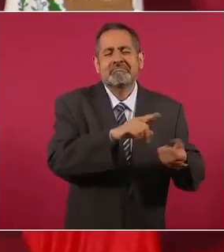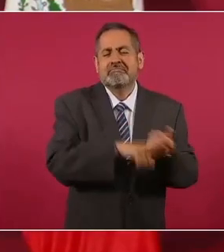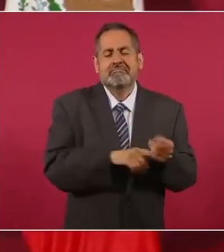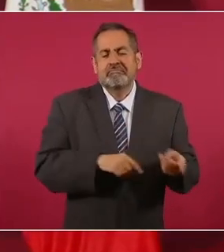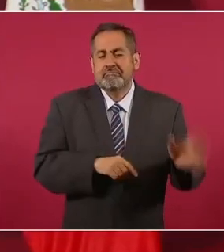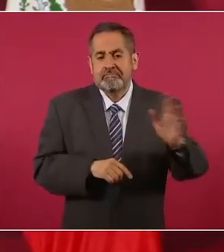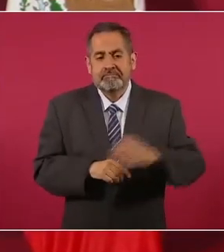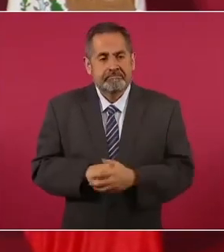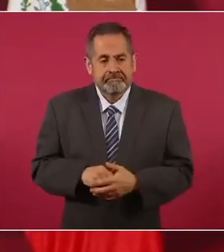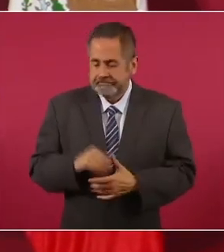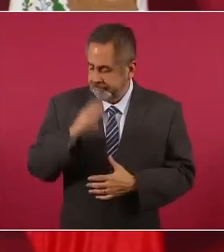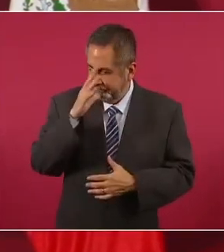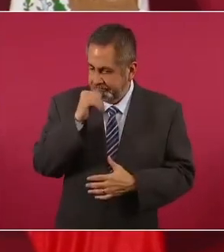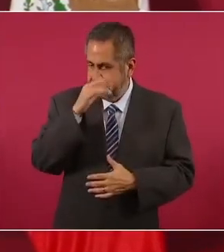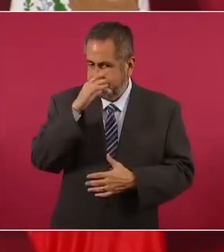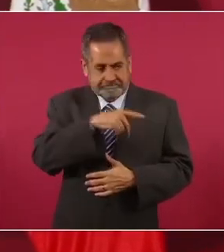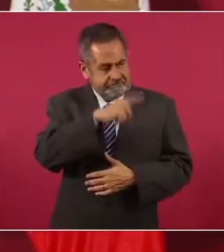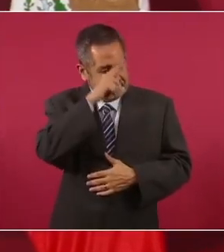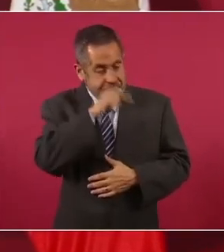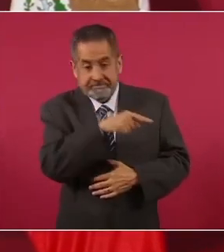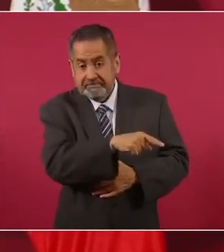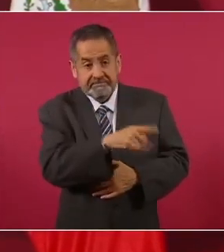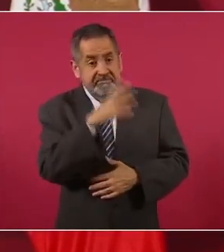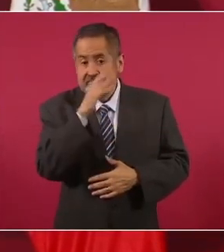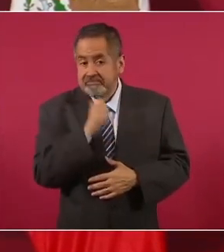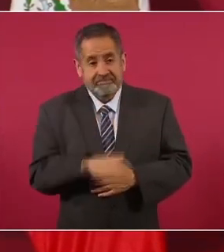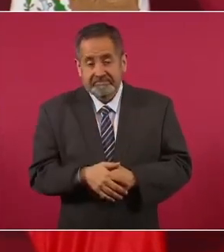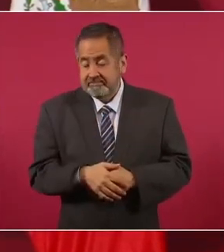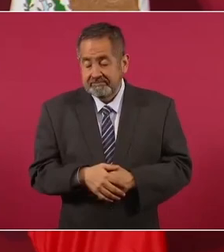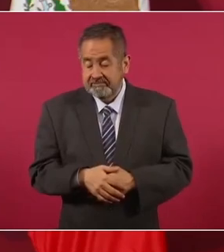no han podido, ni podrán,